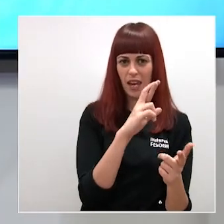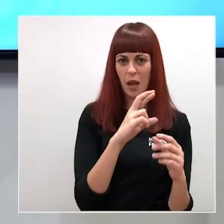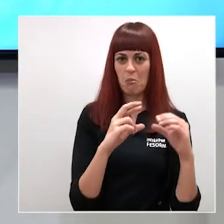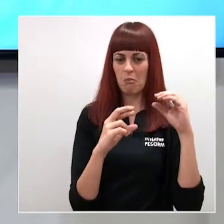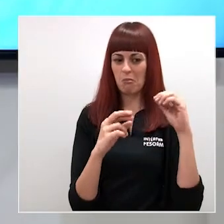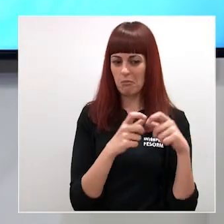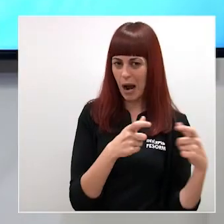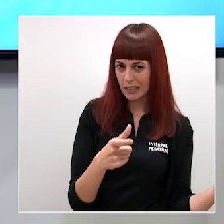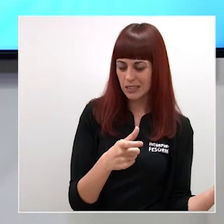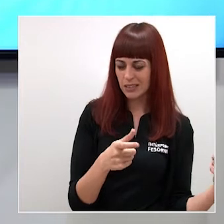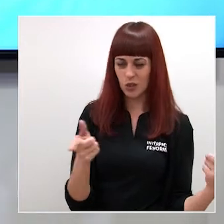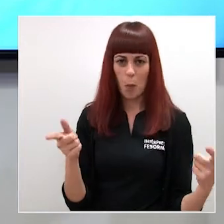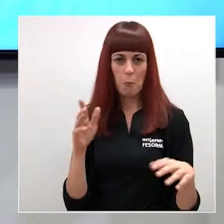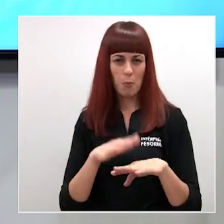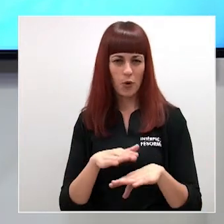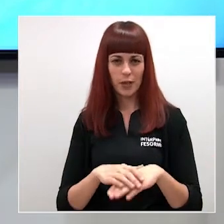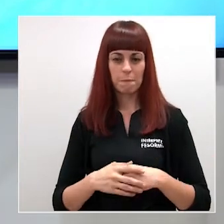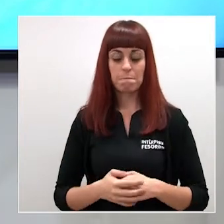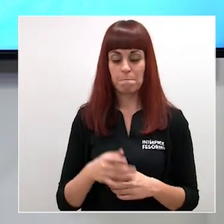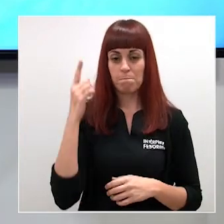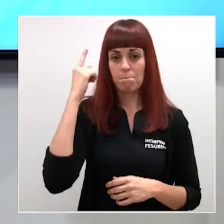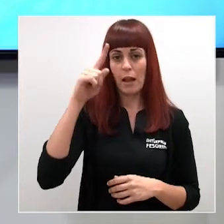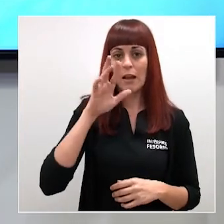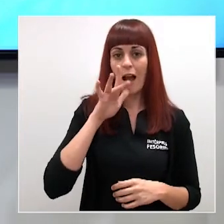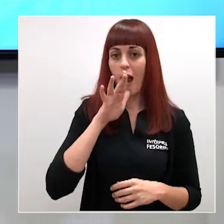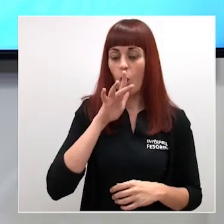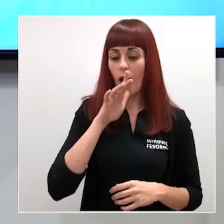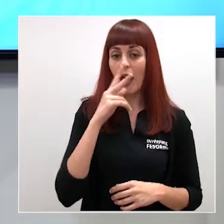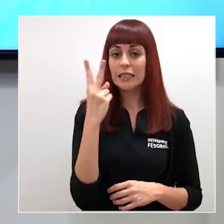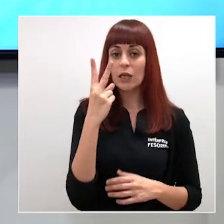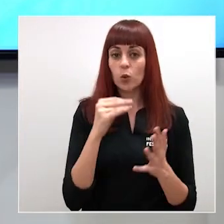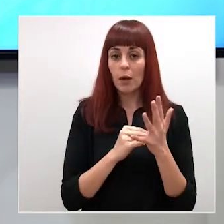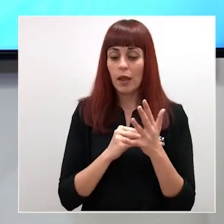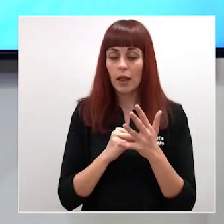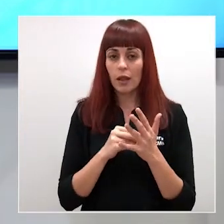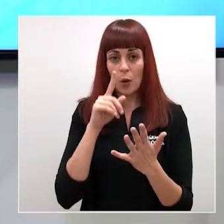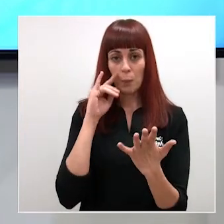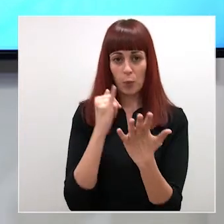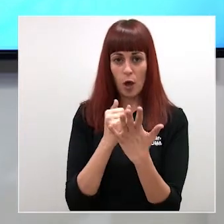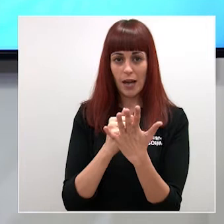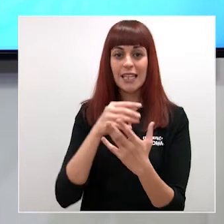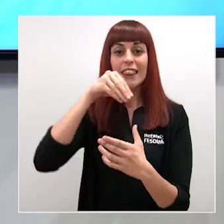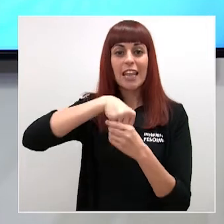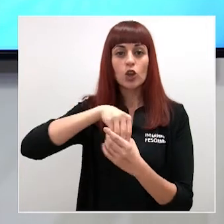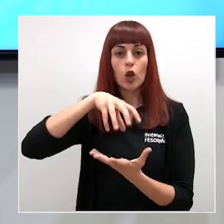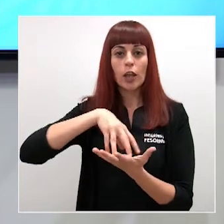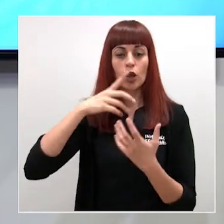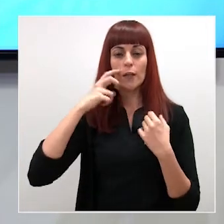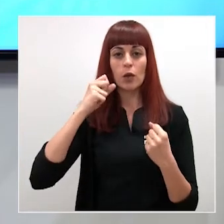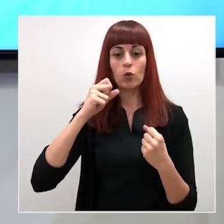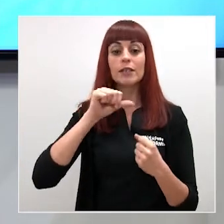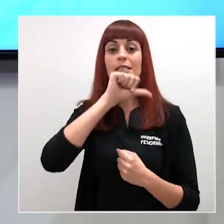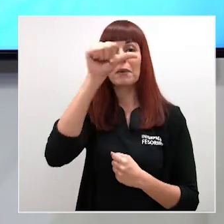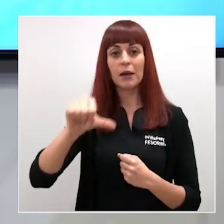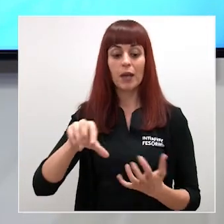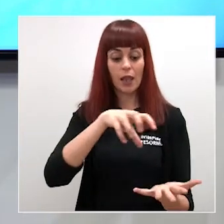en realidad como saben estamos ahora pilotando por segunda vez el test en unos centros de salud la semana que viene ya se extenderá